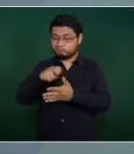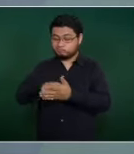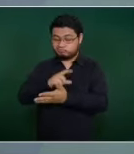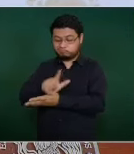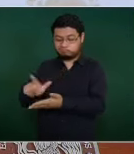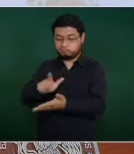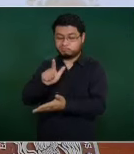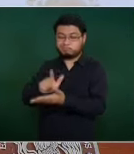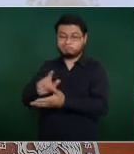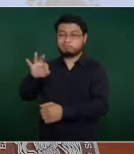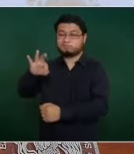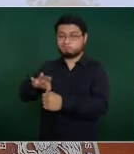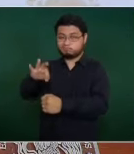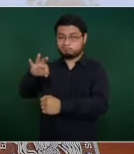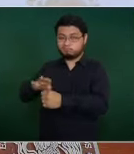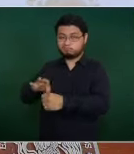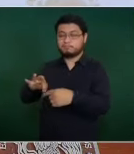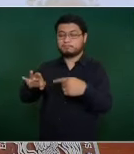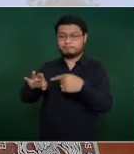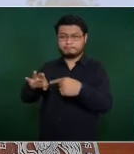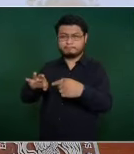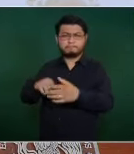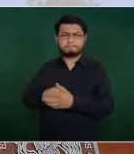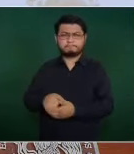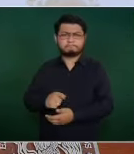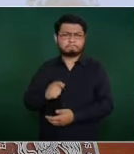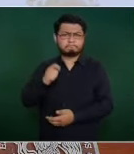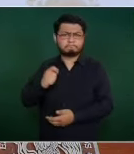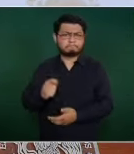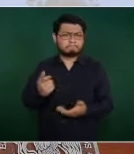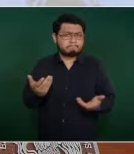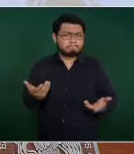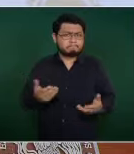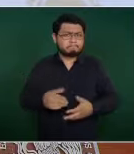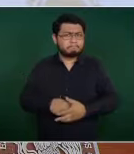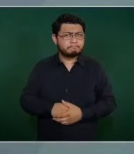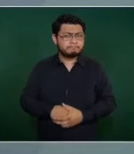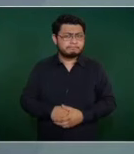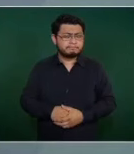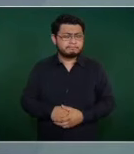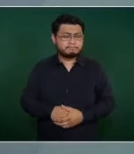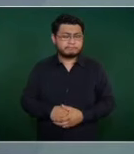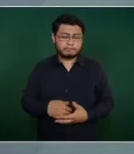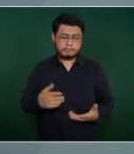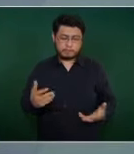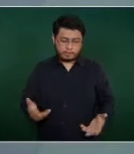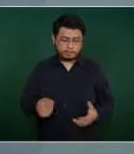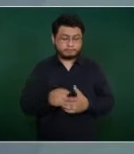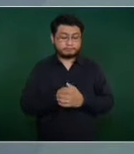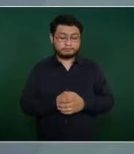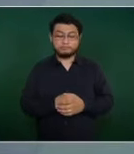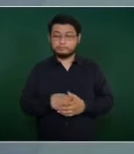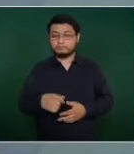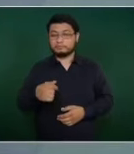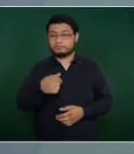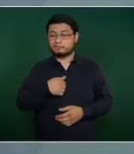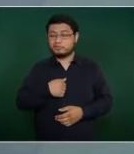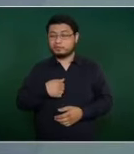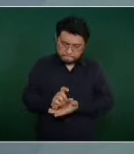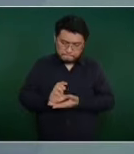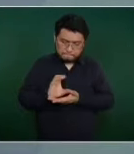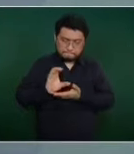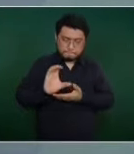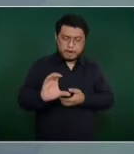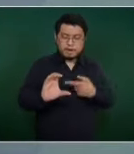porque se gasta mucho.